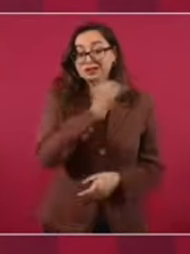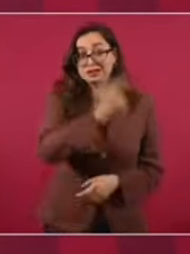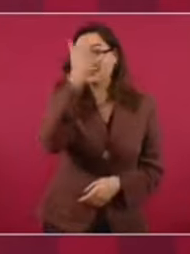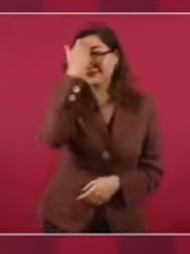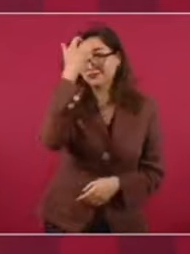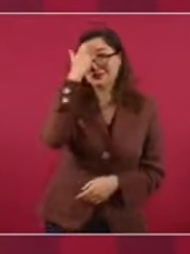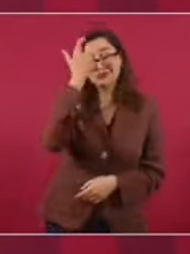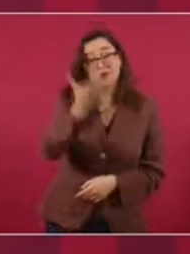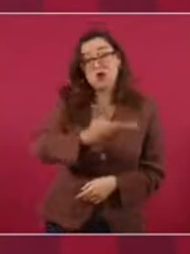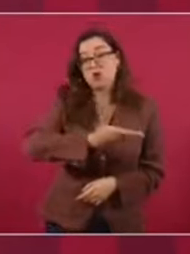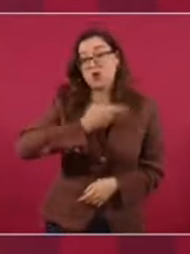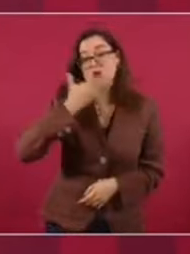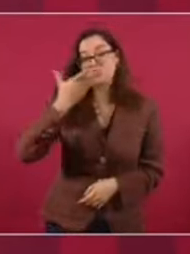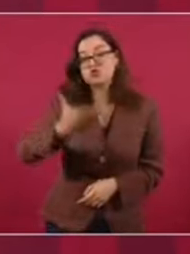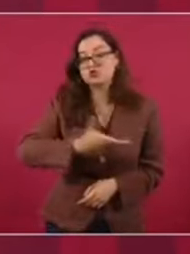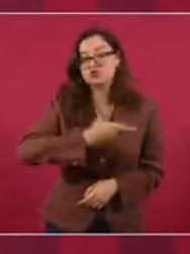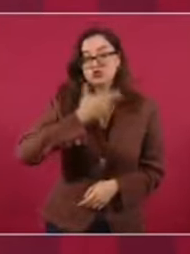extraordinario,